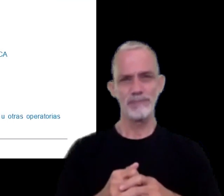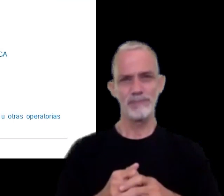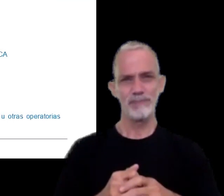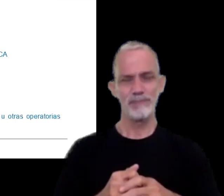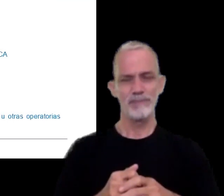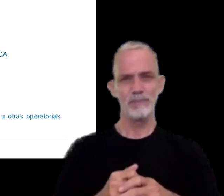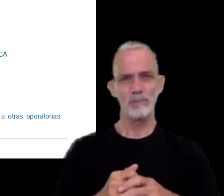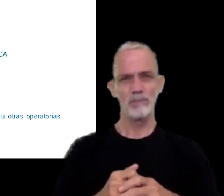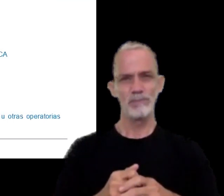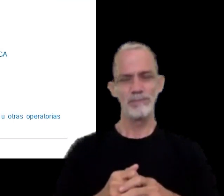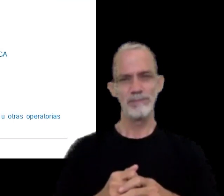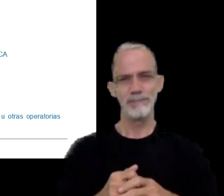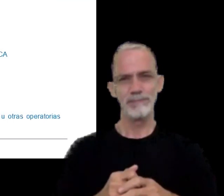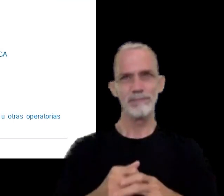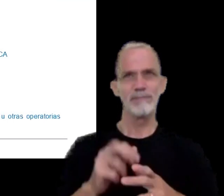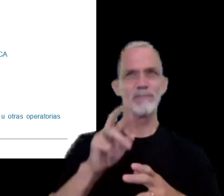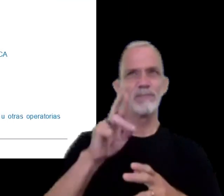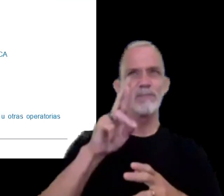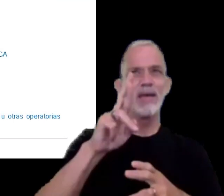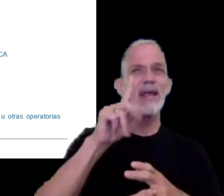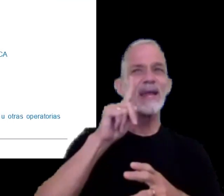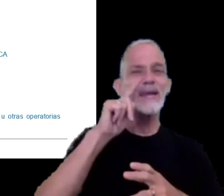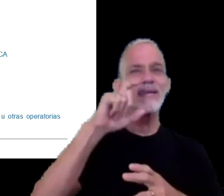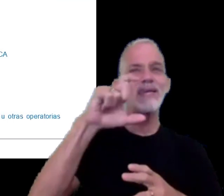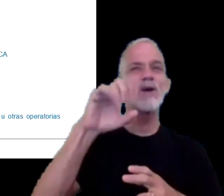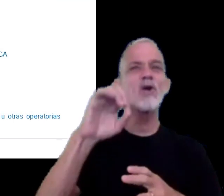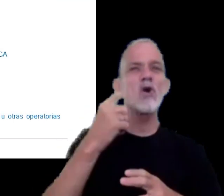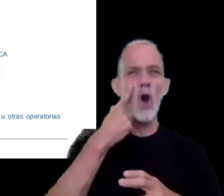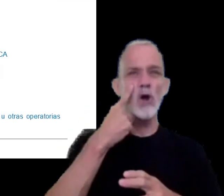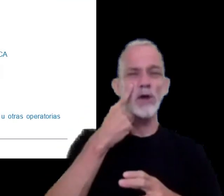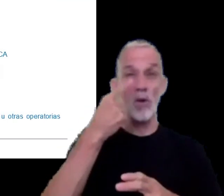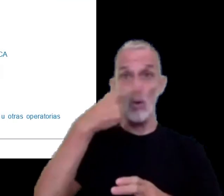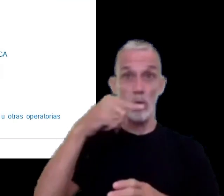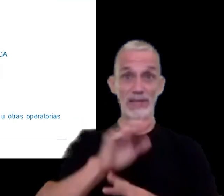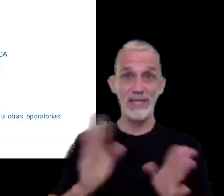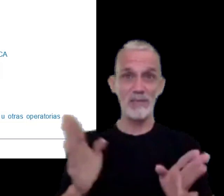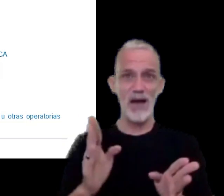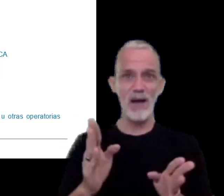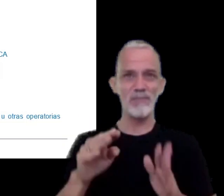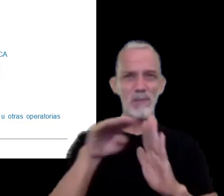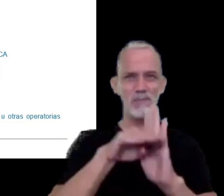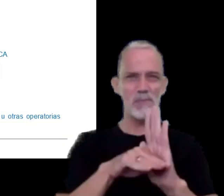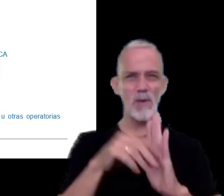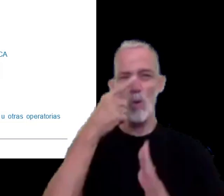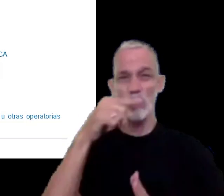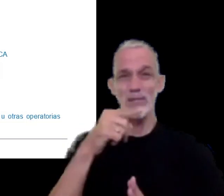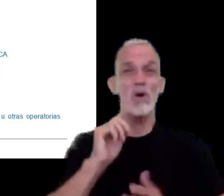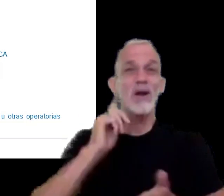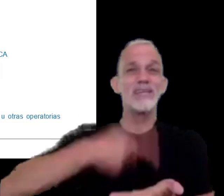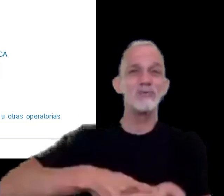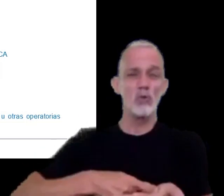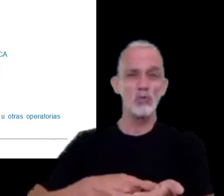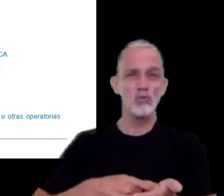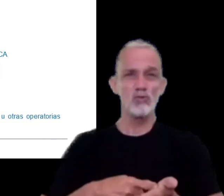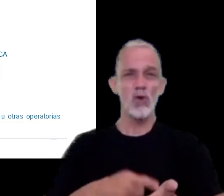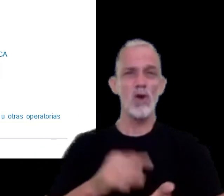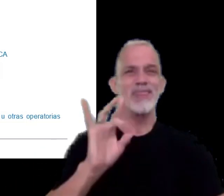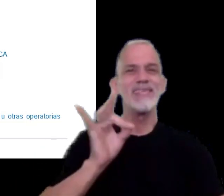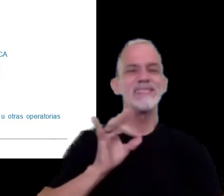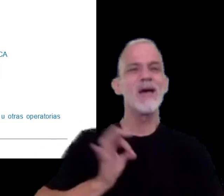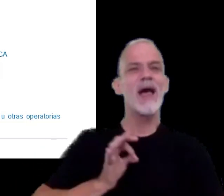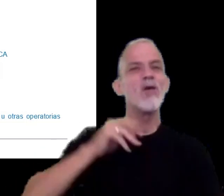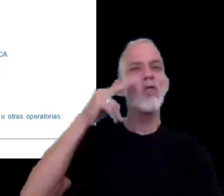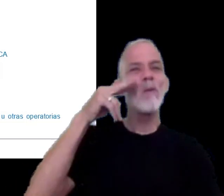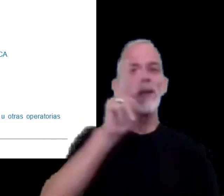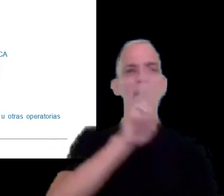el RICOI comentaba esta es la última novedad es un régimen una resolución de diciembre del 2022